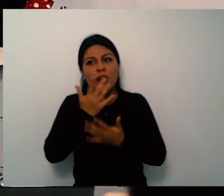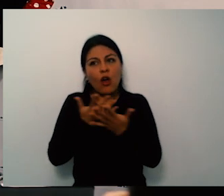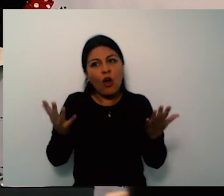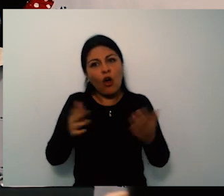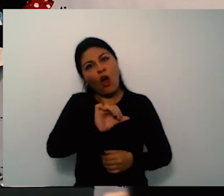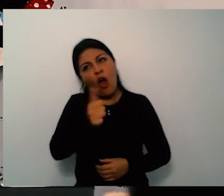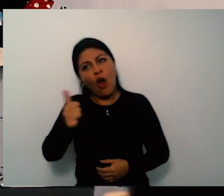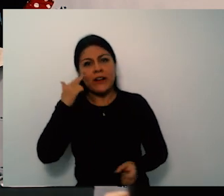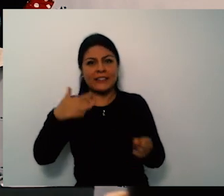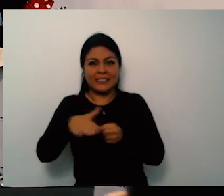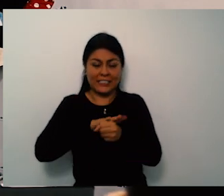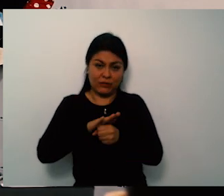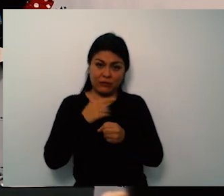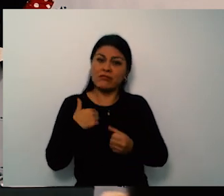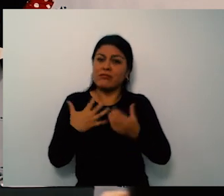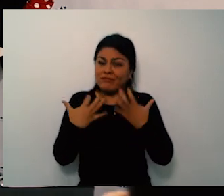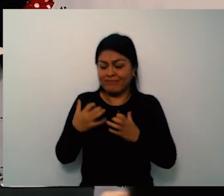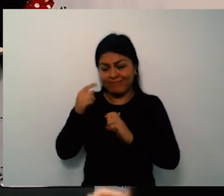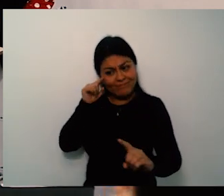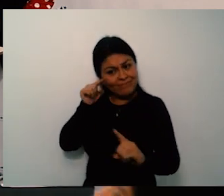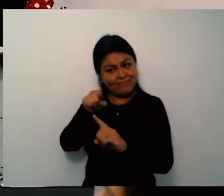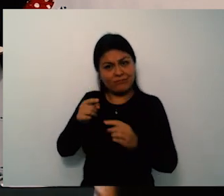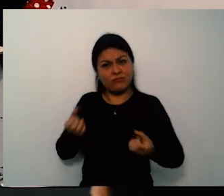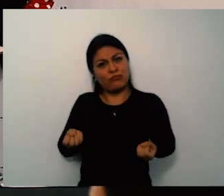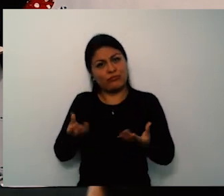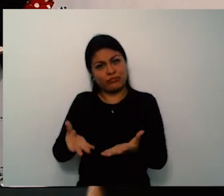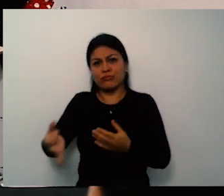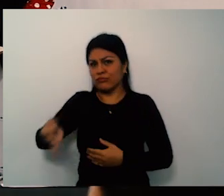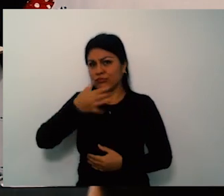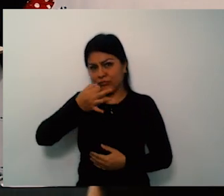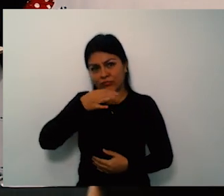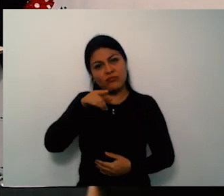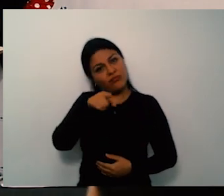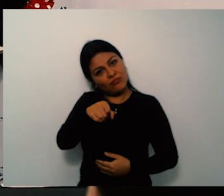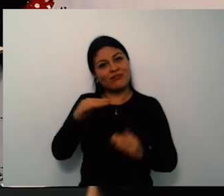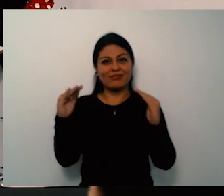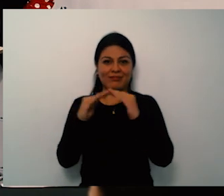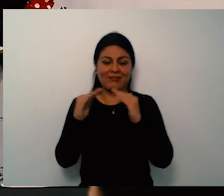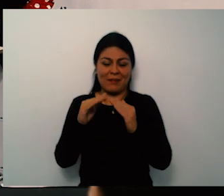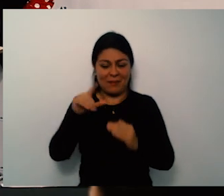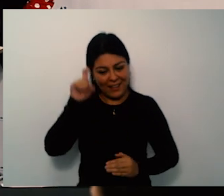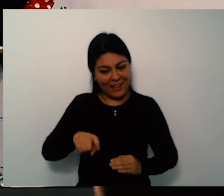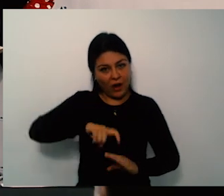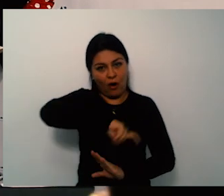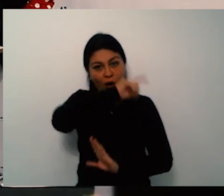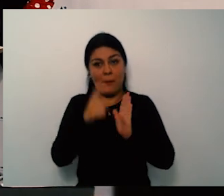en nuestra institución eso nos da la tranquilidad de que poco a poco tenemos la confianza